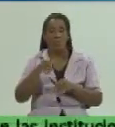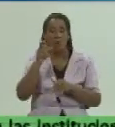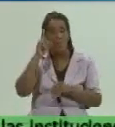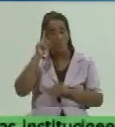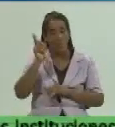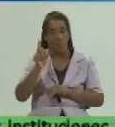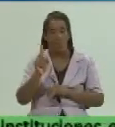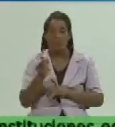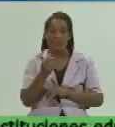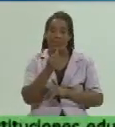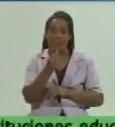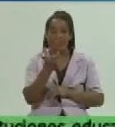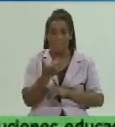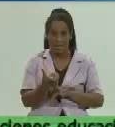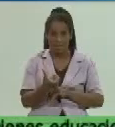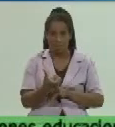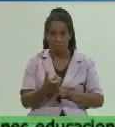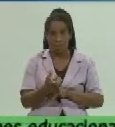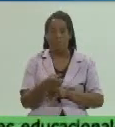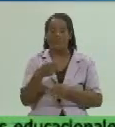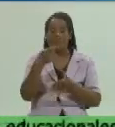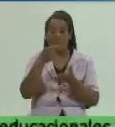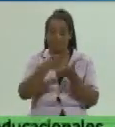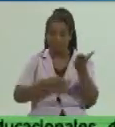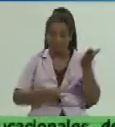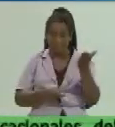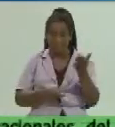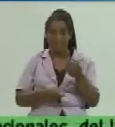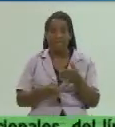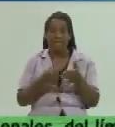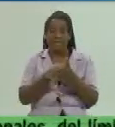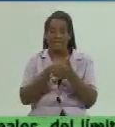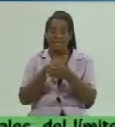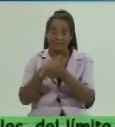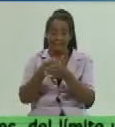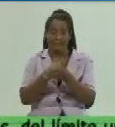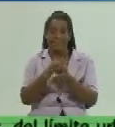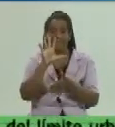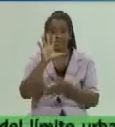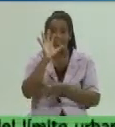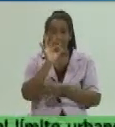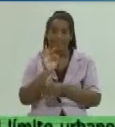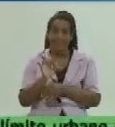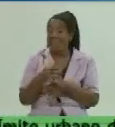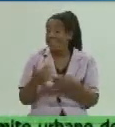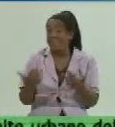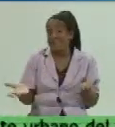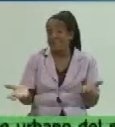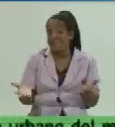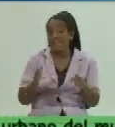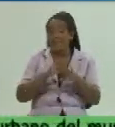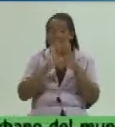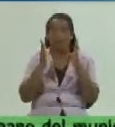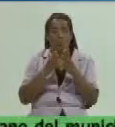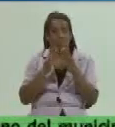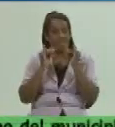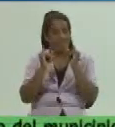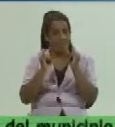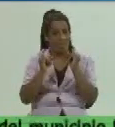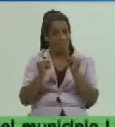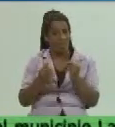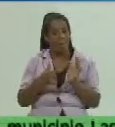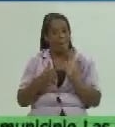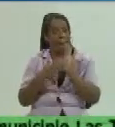incluyendo el impositivo y el incentivo del 5% así que todas estas informaciones brindadas hoy